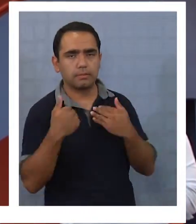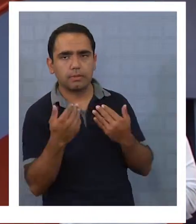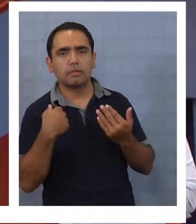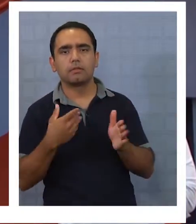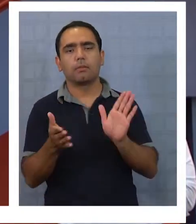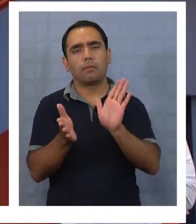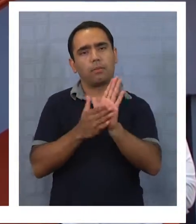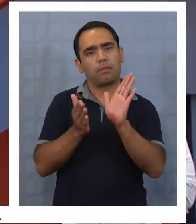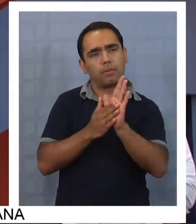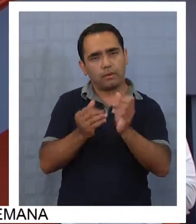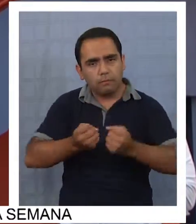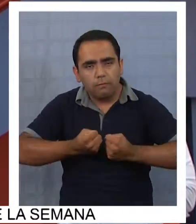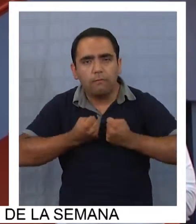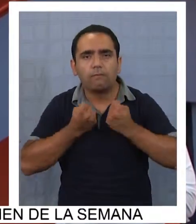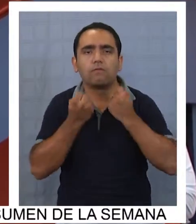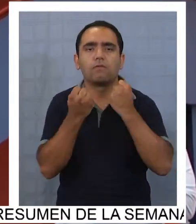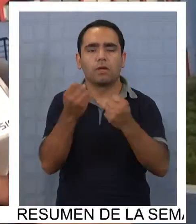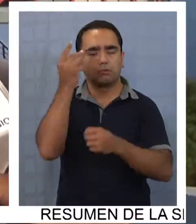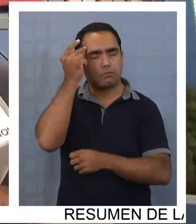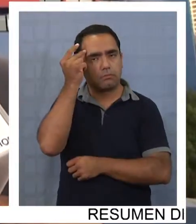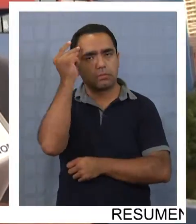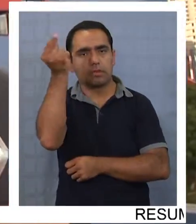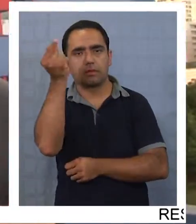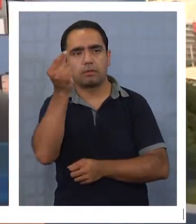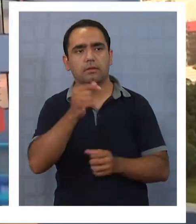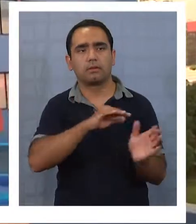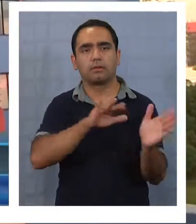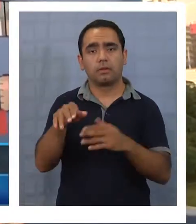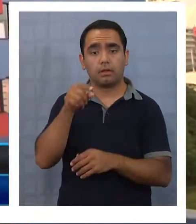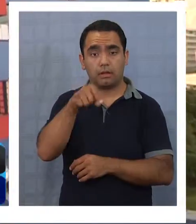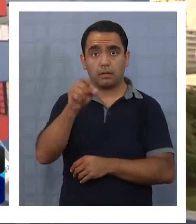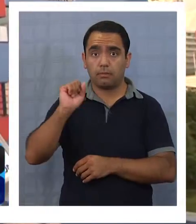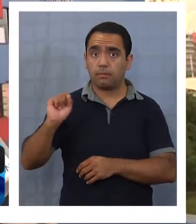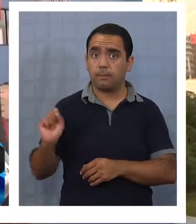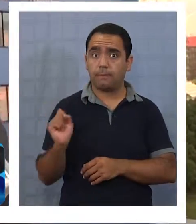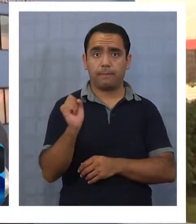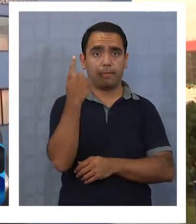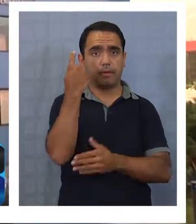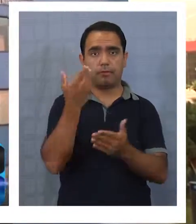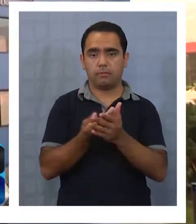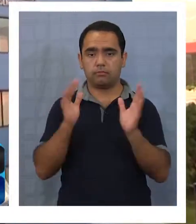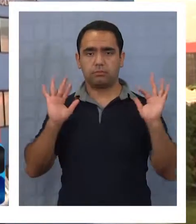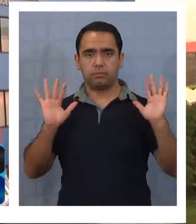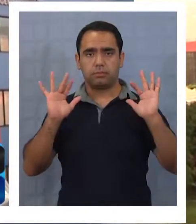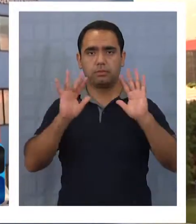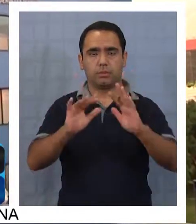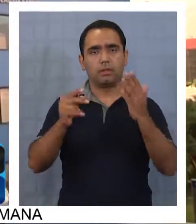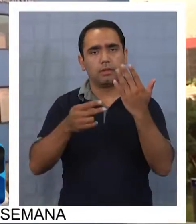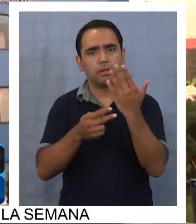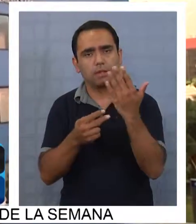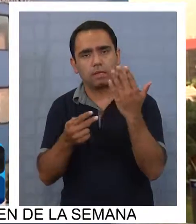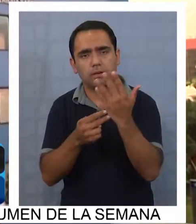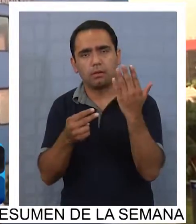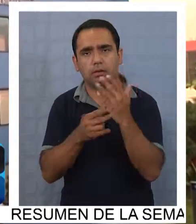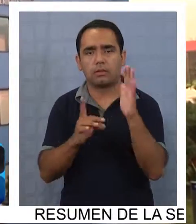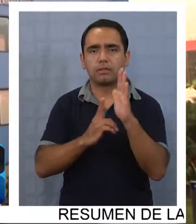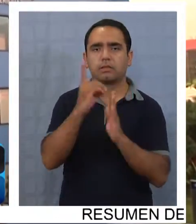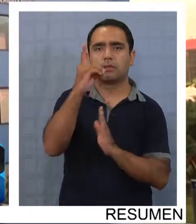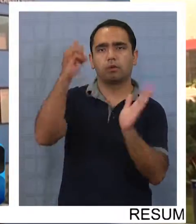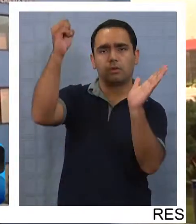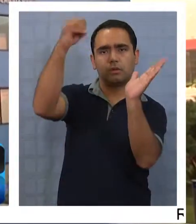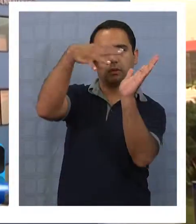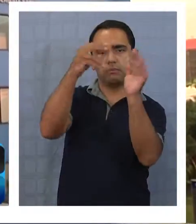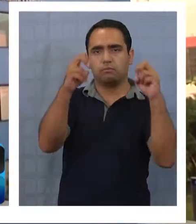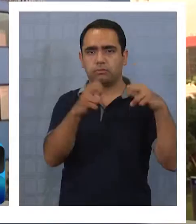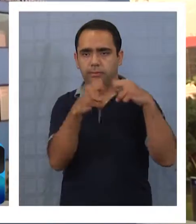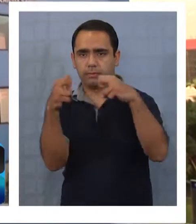proponer ideas y concentrar esfuerzo? Bueno, esta primera jornada científico-técnica, tecnológica de desarrollo